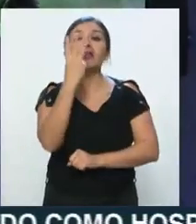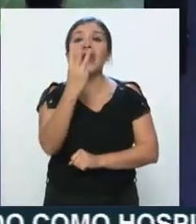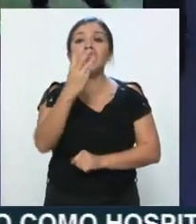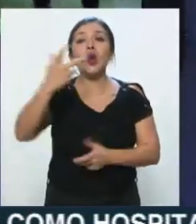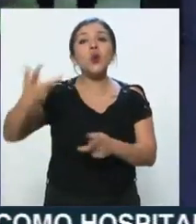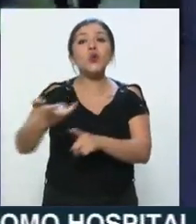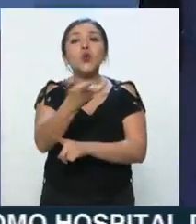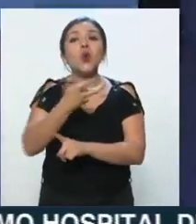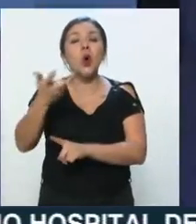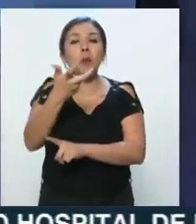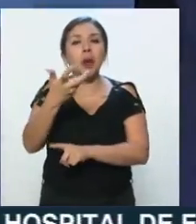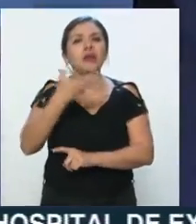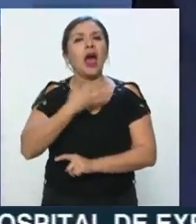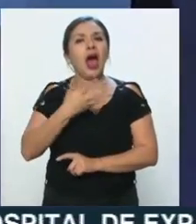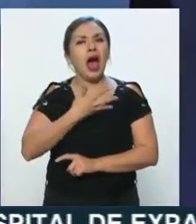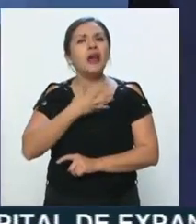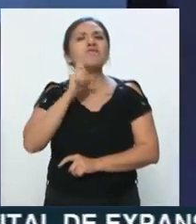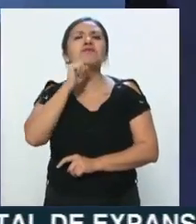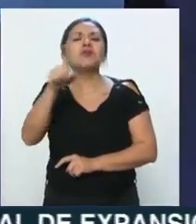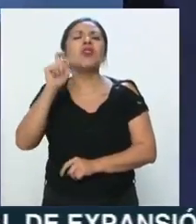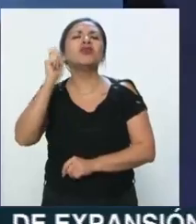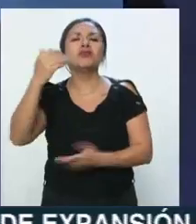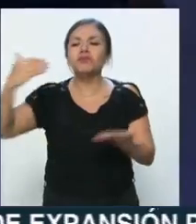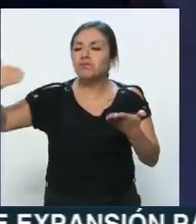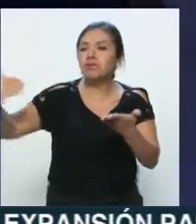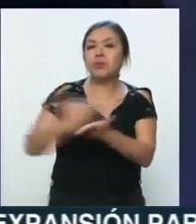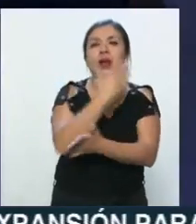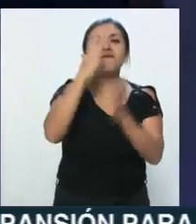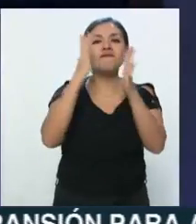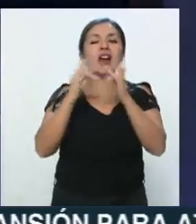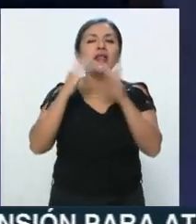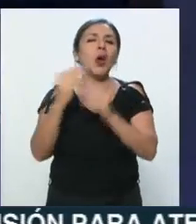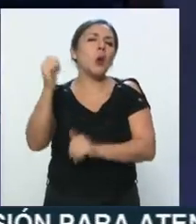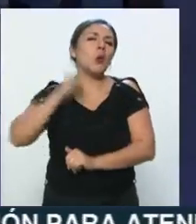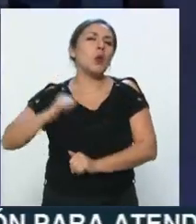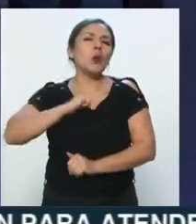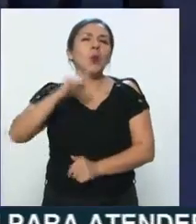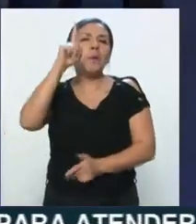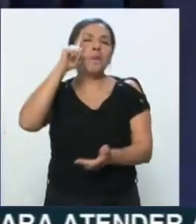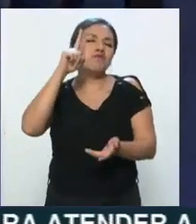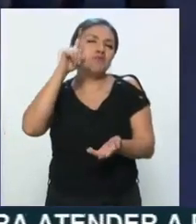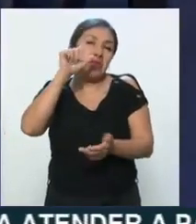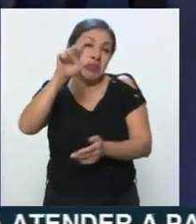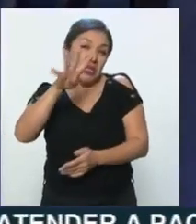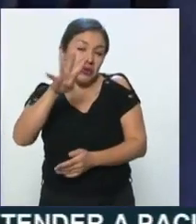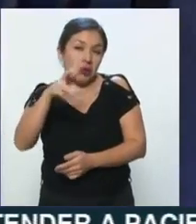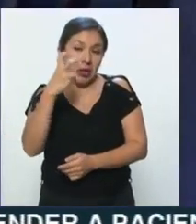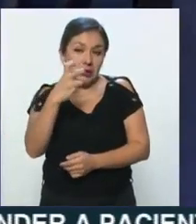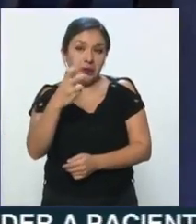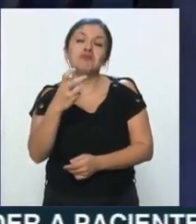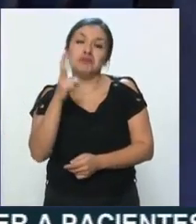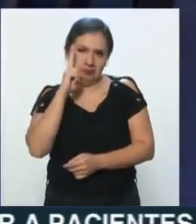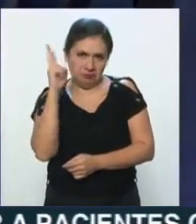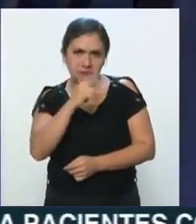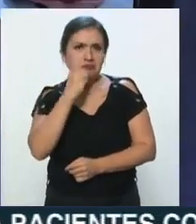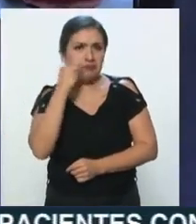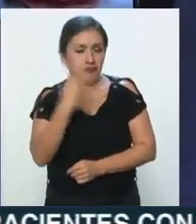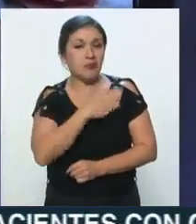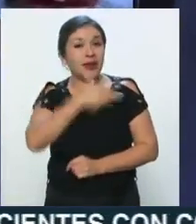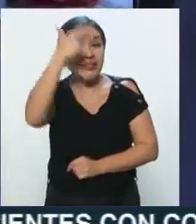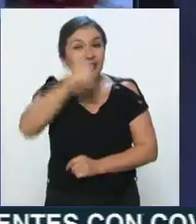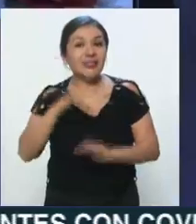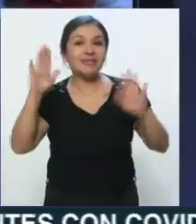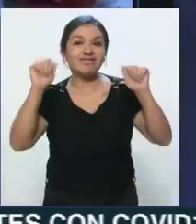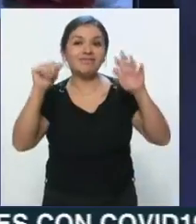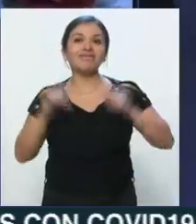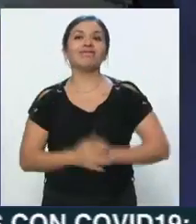Copa, situada en la intervención francesa, en el siglo XIX. Imperdible. No se pierda la película, que tenga buenas noches.